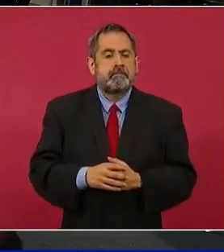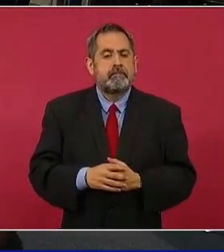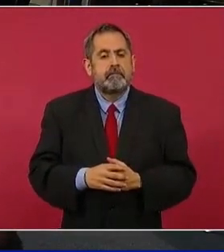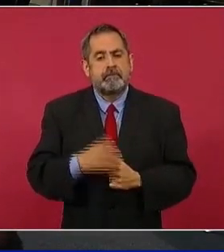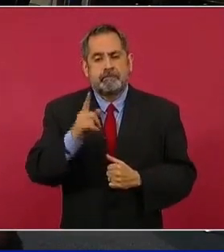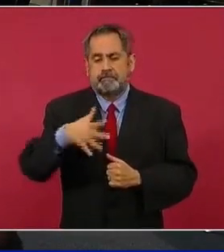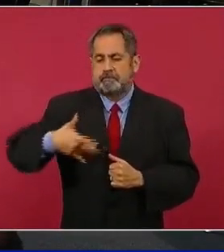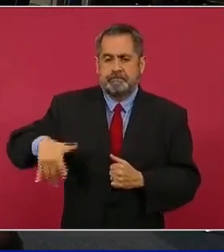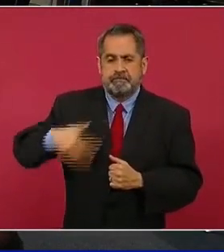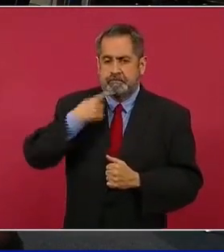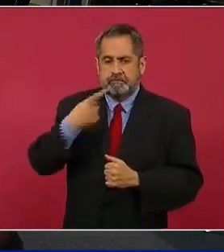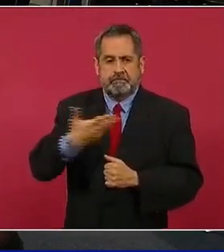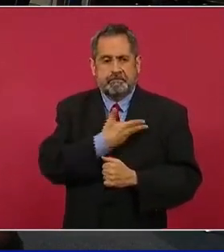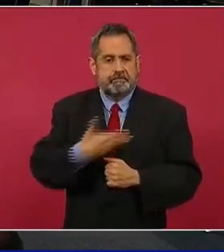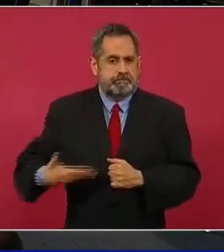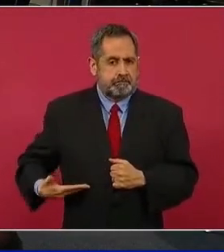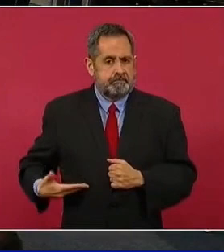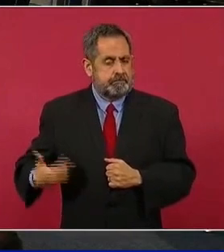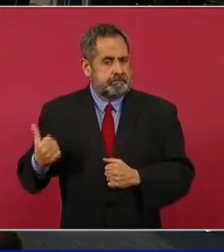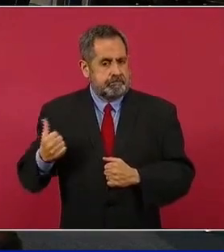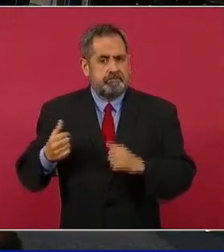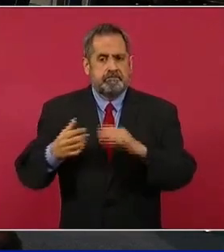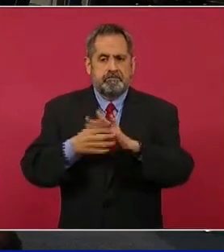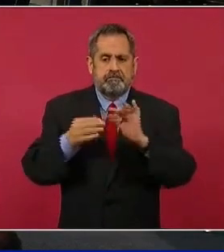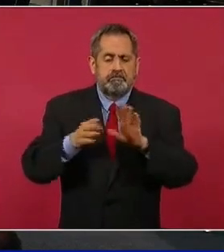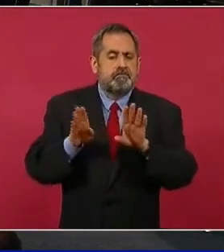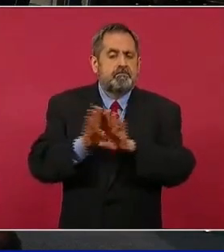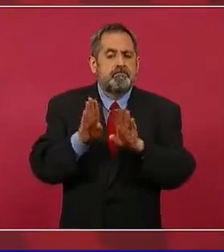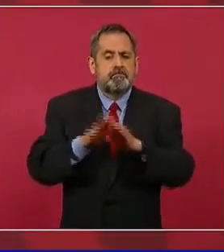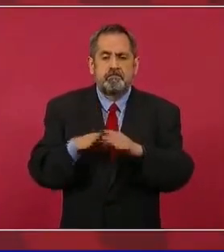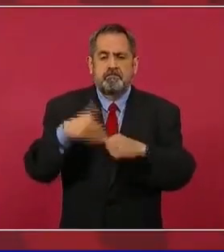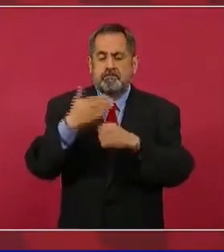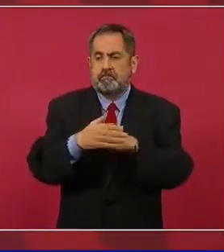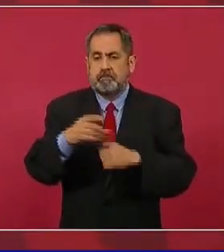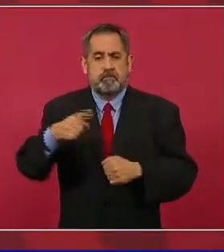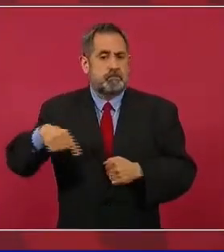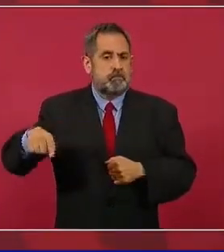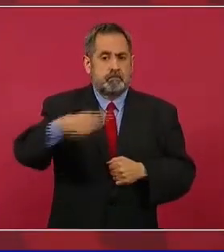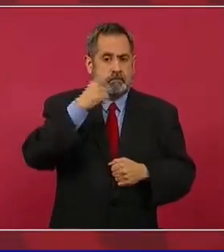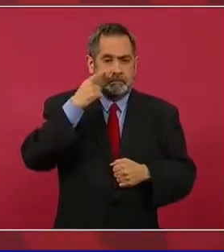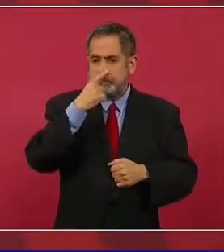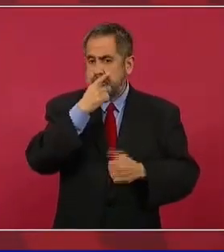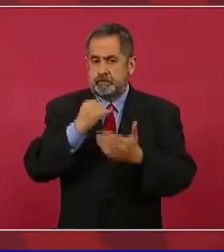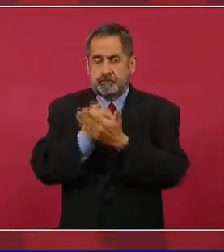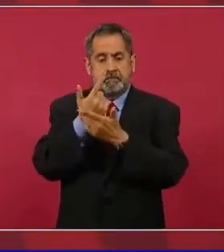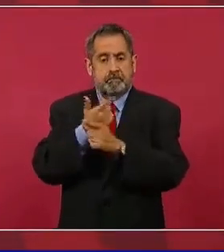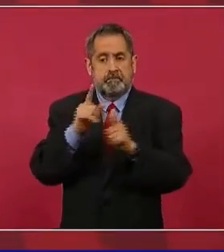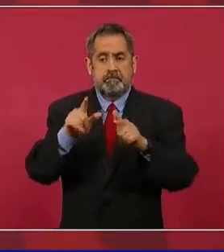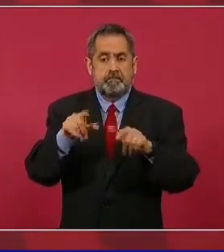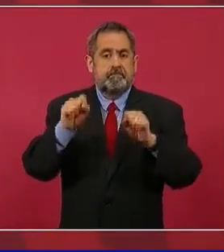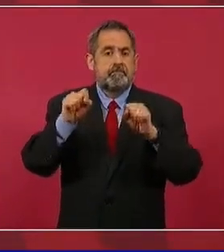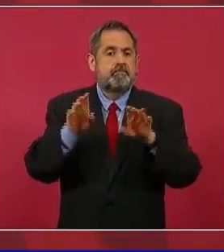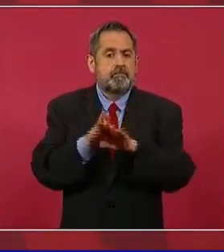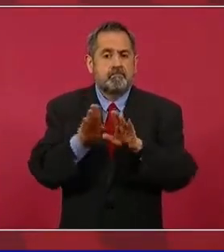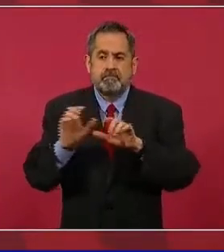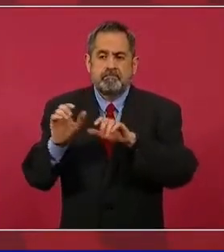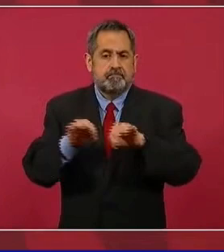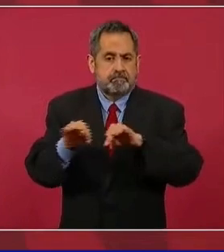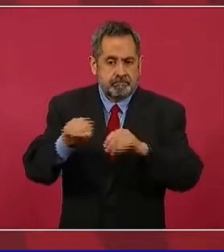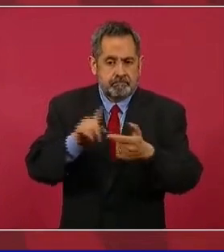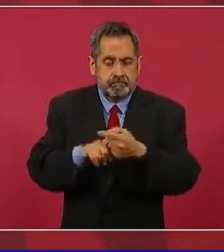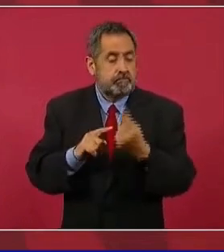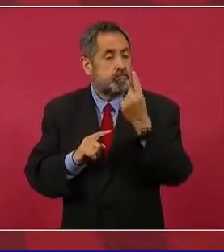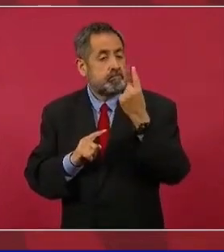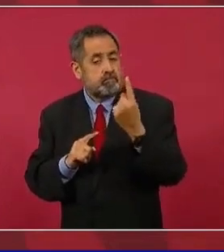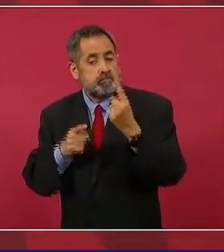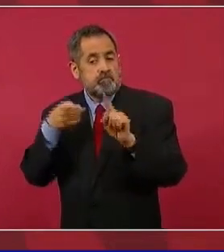el presidente, en el proceso democrático que se está llevando a cabo en el ámbito laboral, uno de los